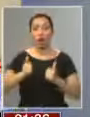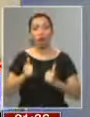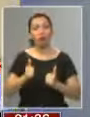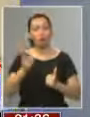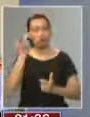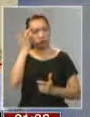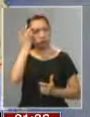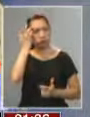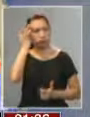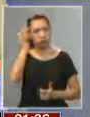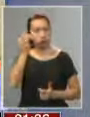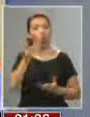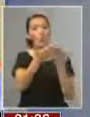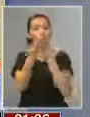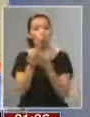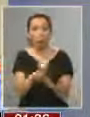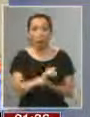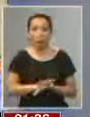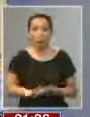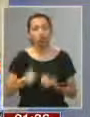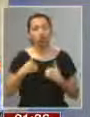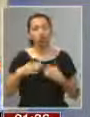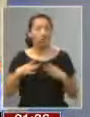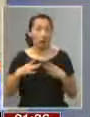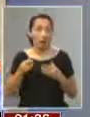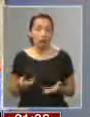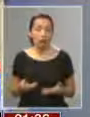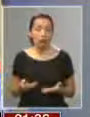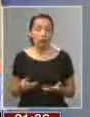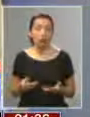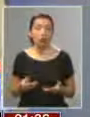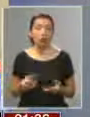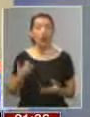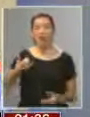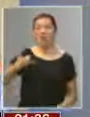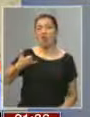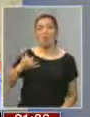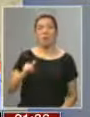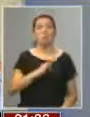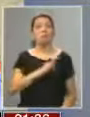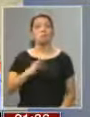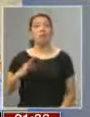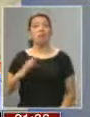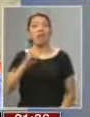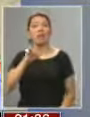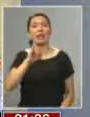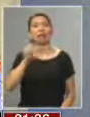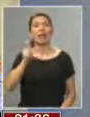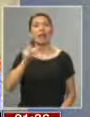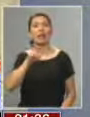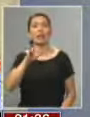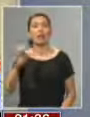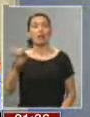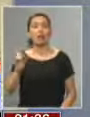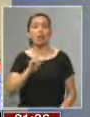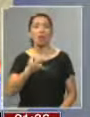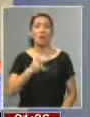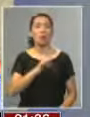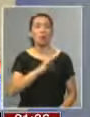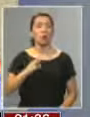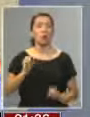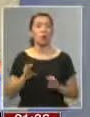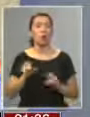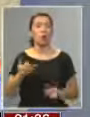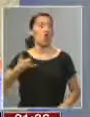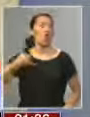talento que van a estudiar gratis. Yo estoy feliz por eso. Ah, que no me gusta que el ministro Izaguirre haya hecho lo que hizo como ministro de Educación. Me